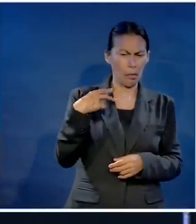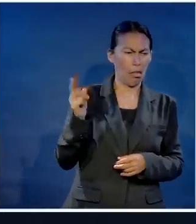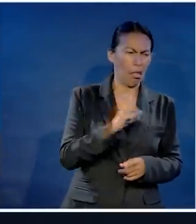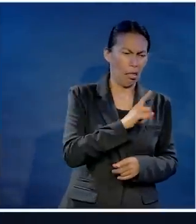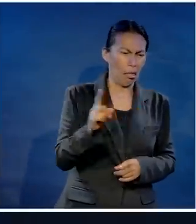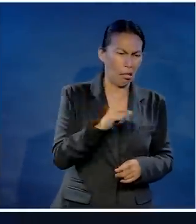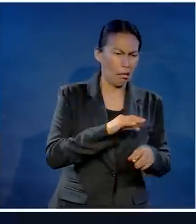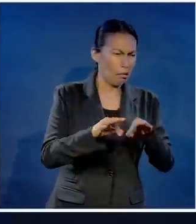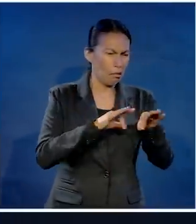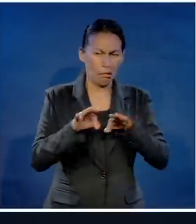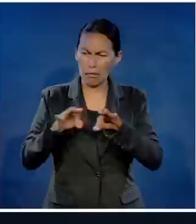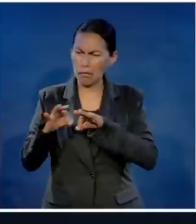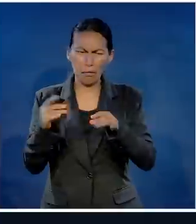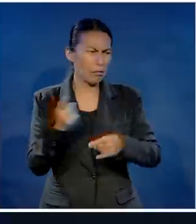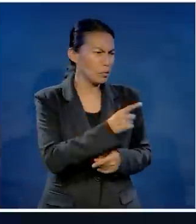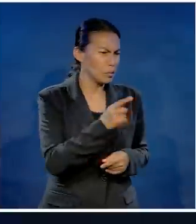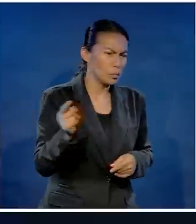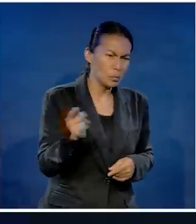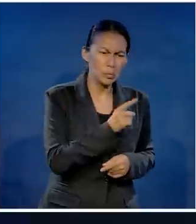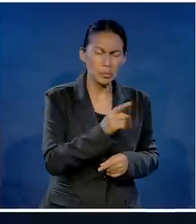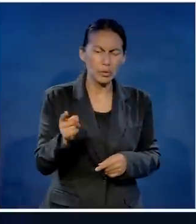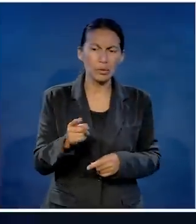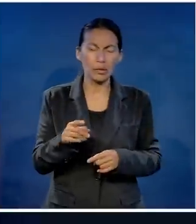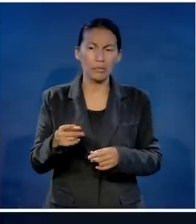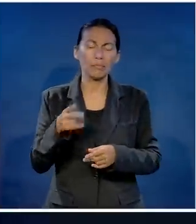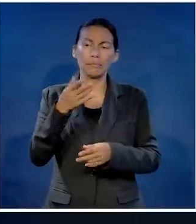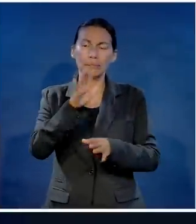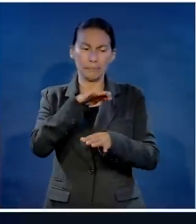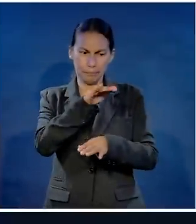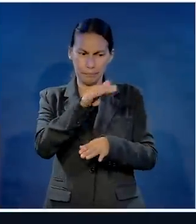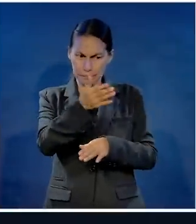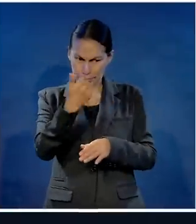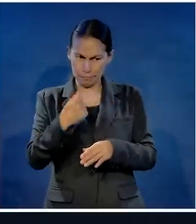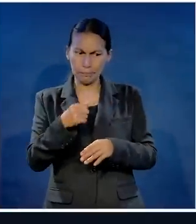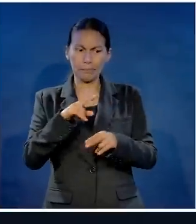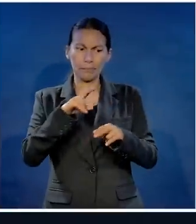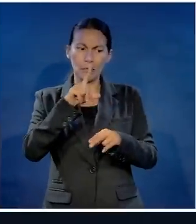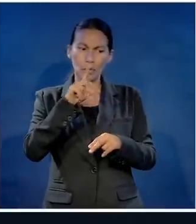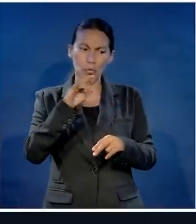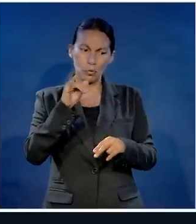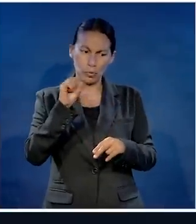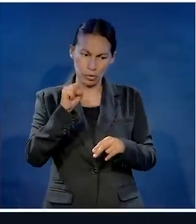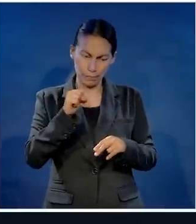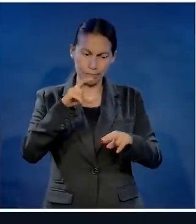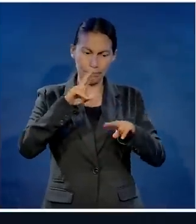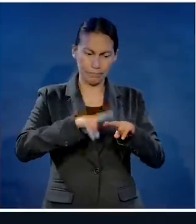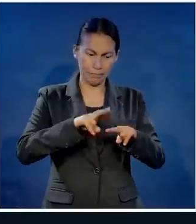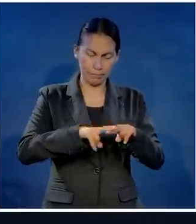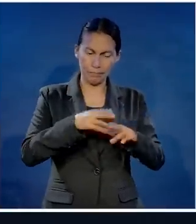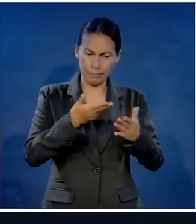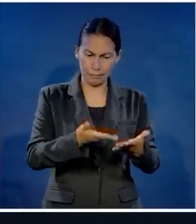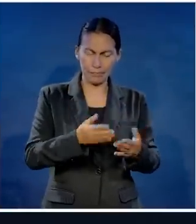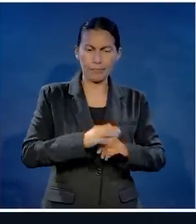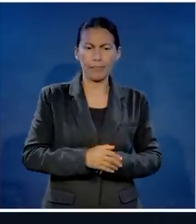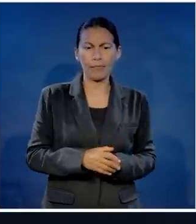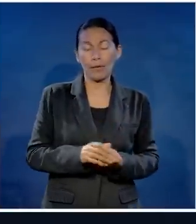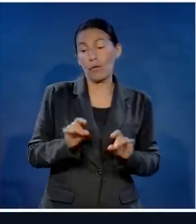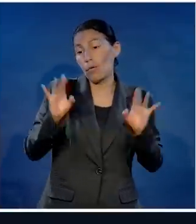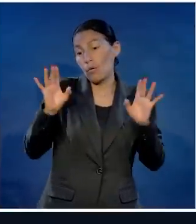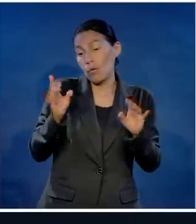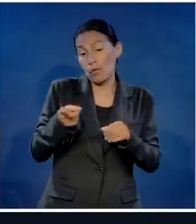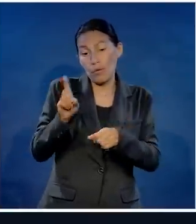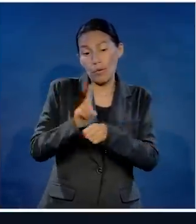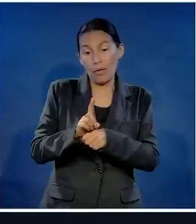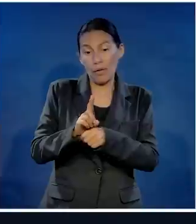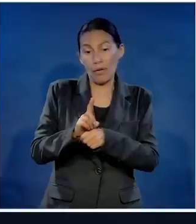después de verme corretear por todos lados, me dice, Luisito, siéntate, mira, te voy a contar. Un día fui a casa de un pastor, un pionero del